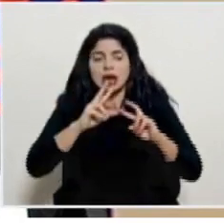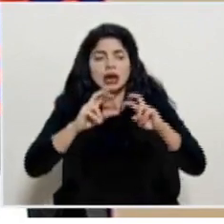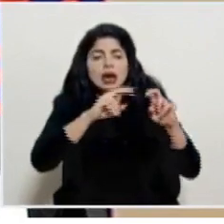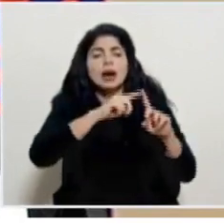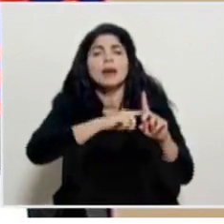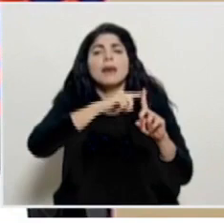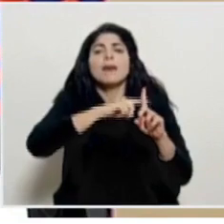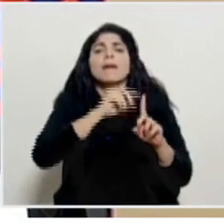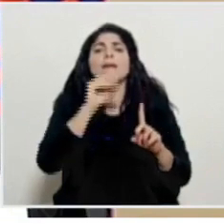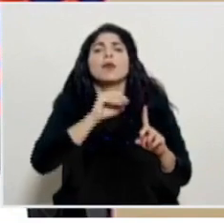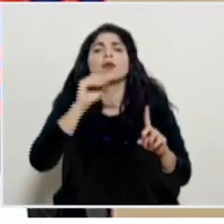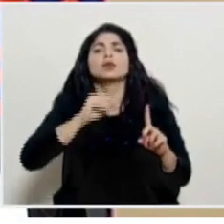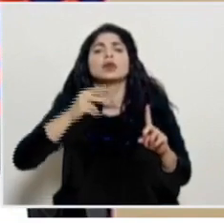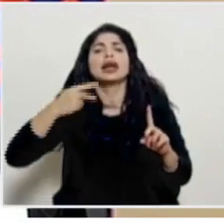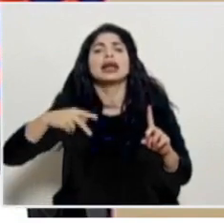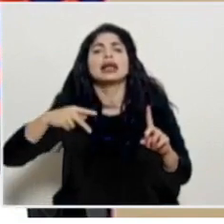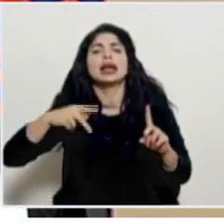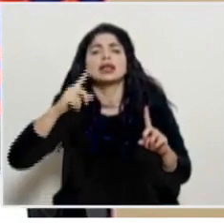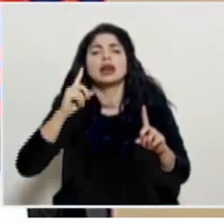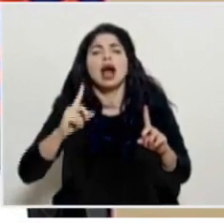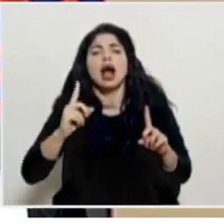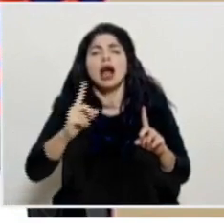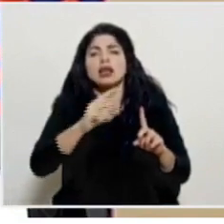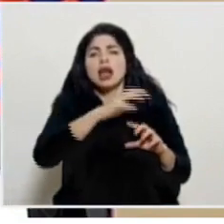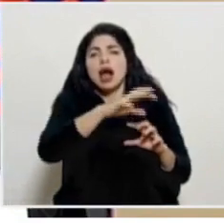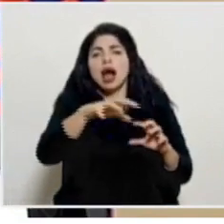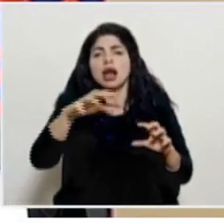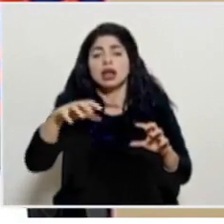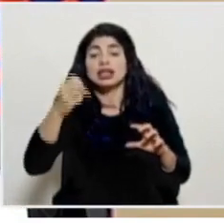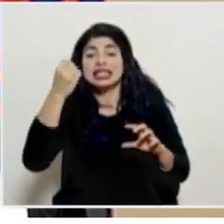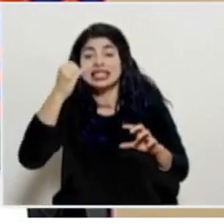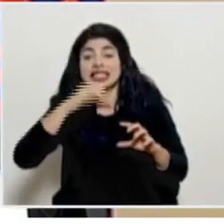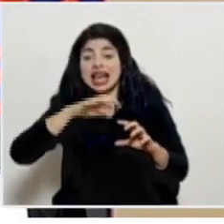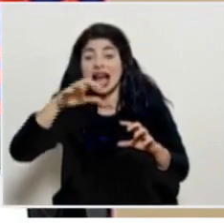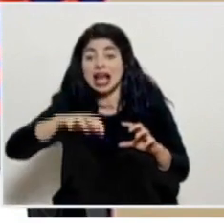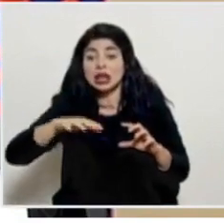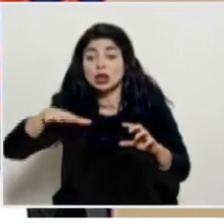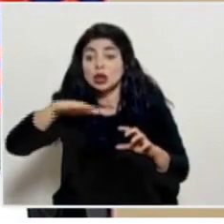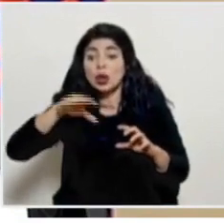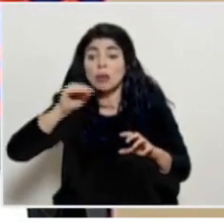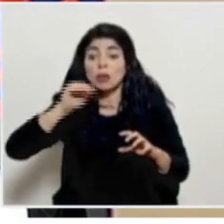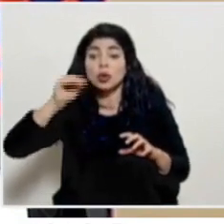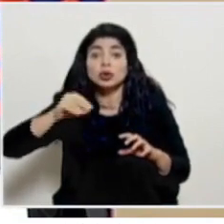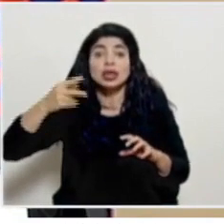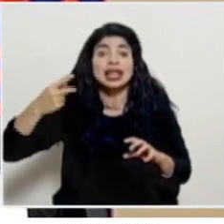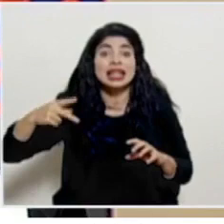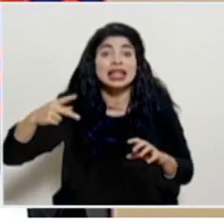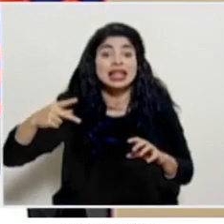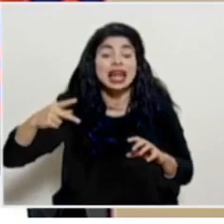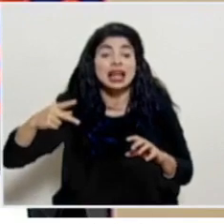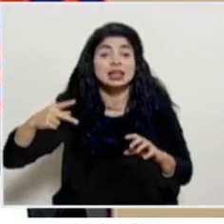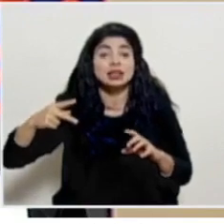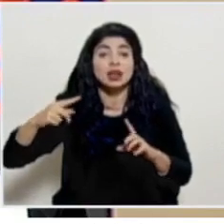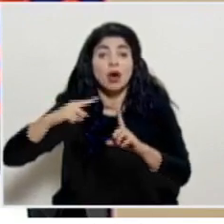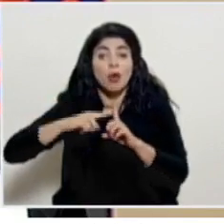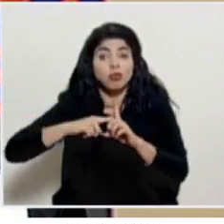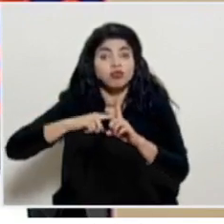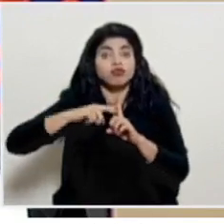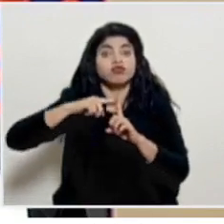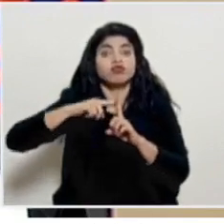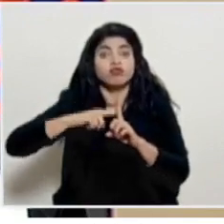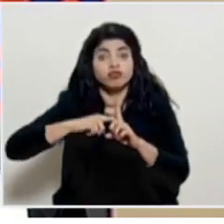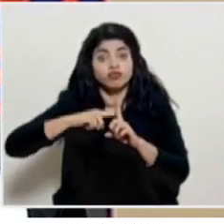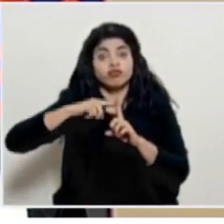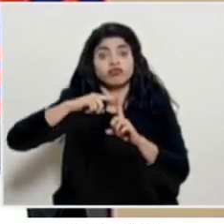cantonal y aquellos cantones que tienen un índice de riesgo cantonal de acuerdo con las variables